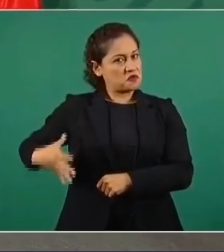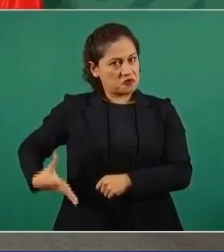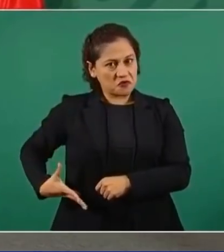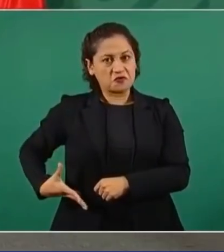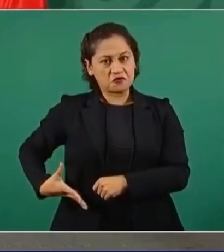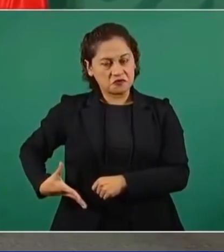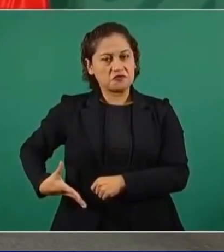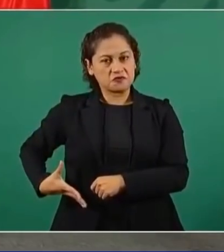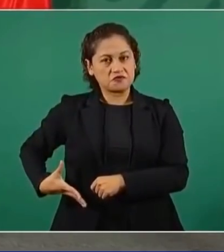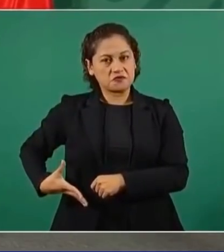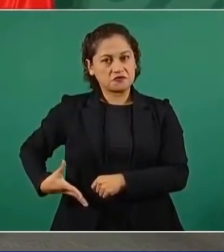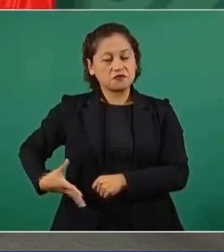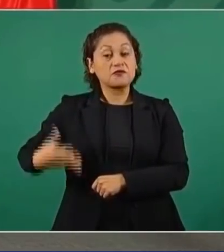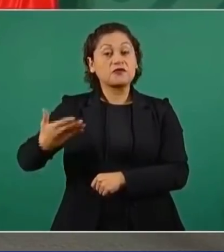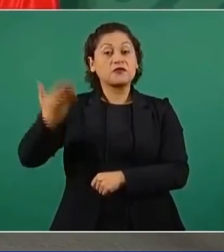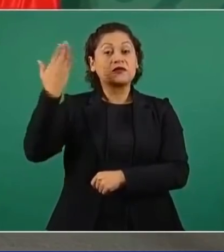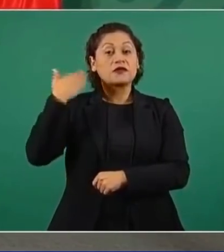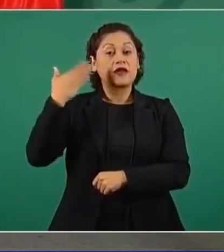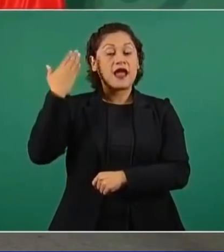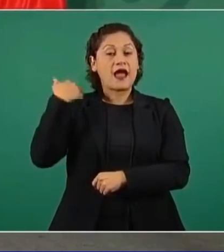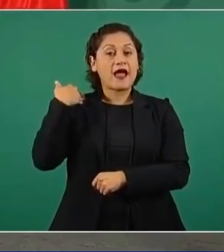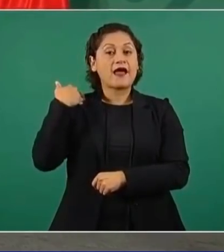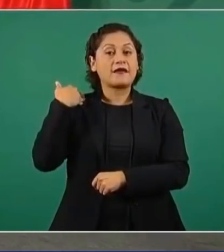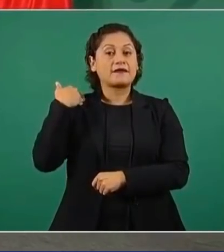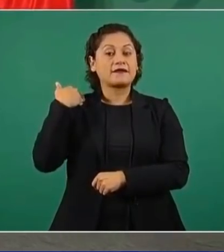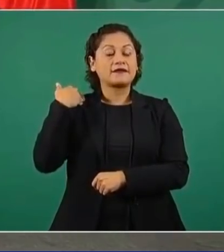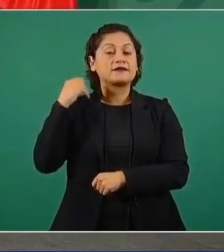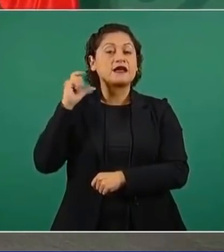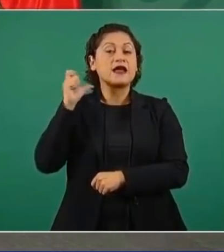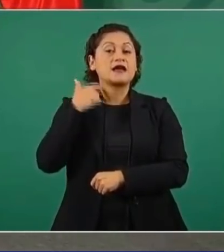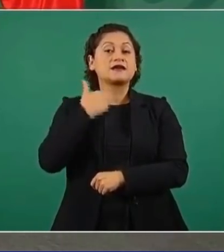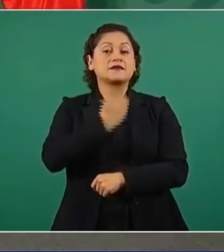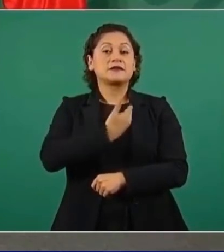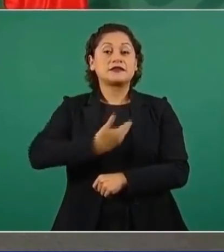durante el gobierno del presidente López Mateos,